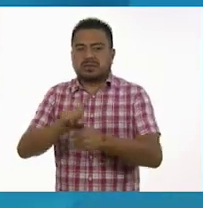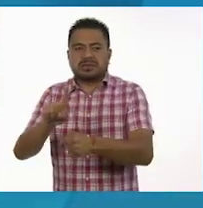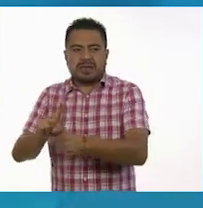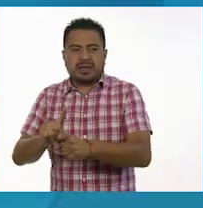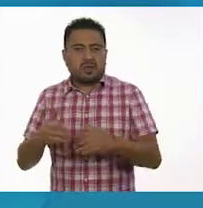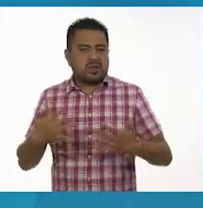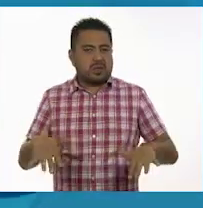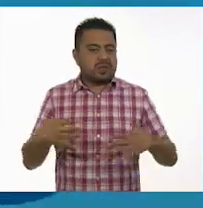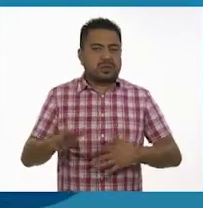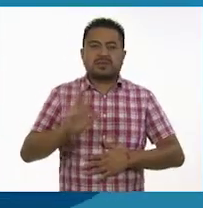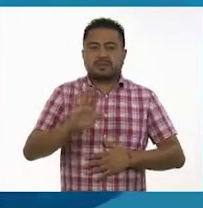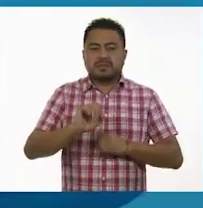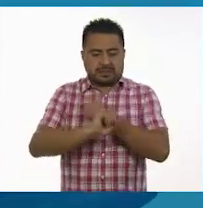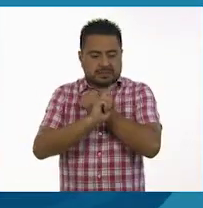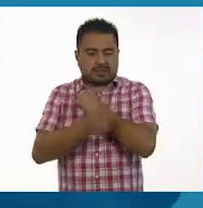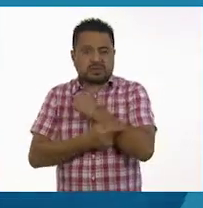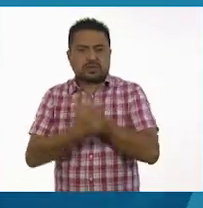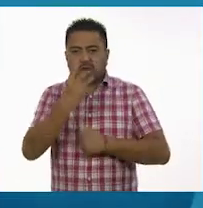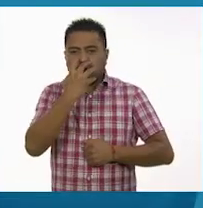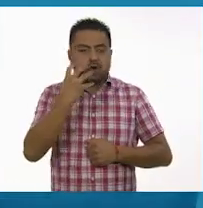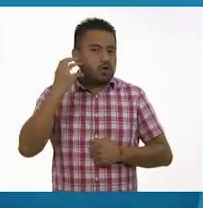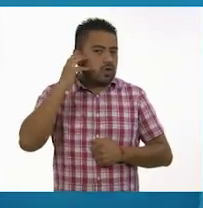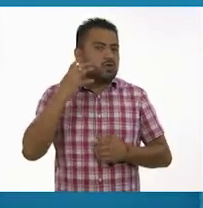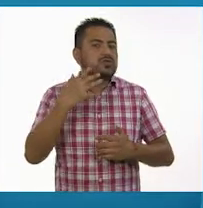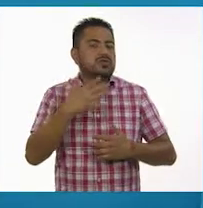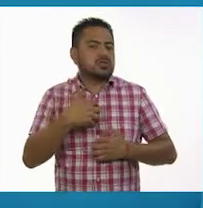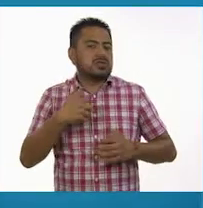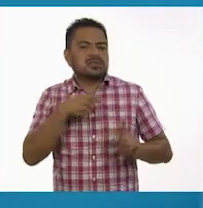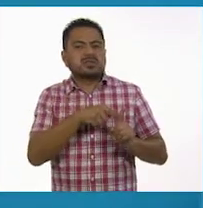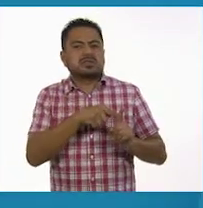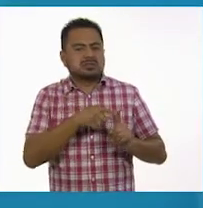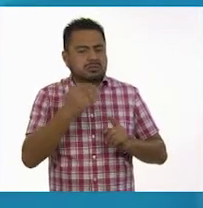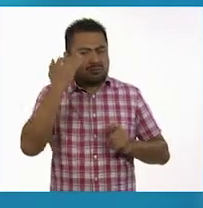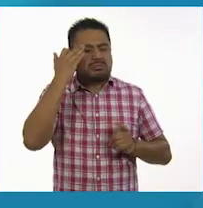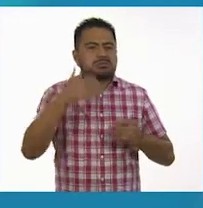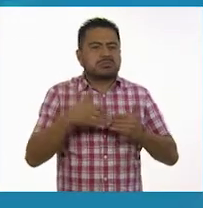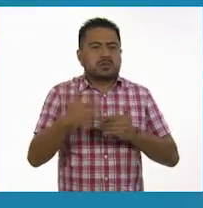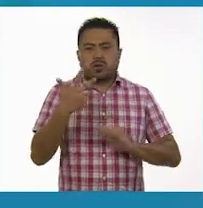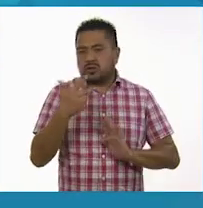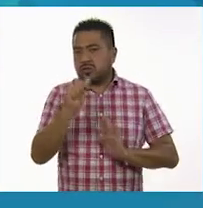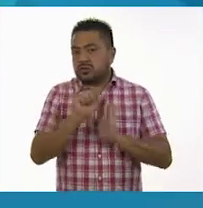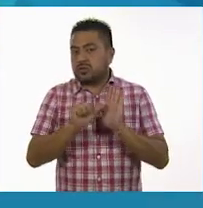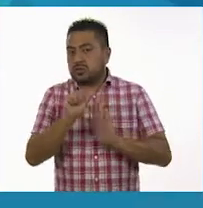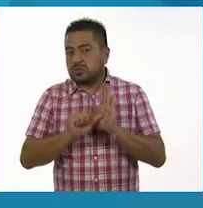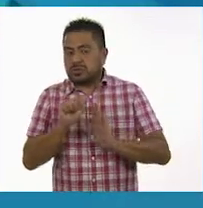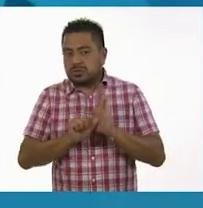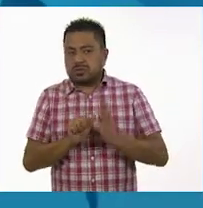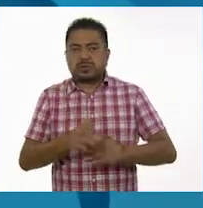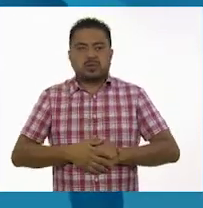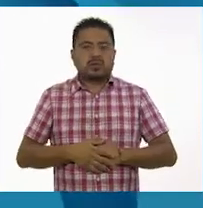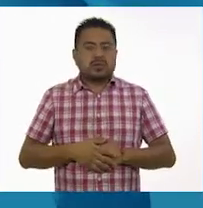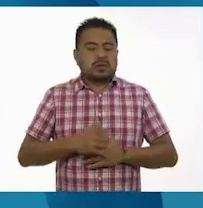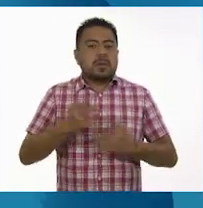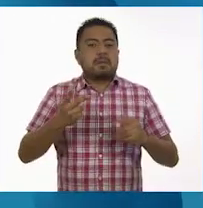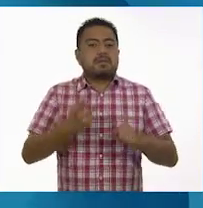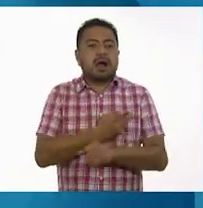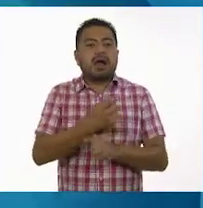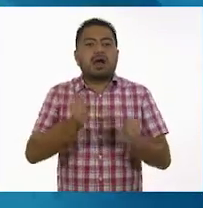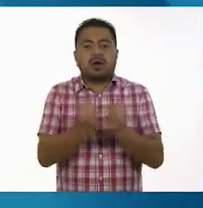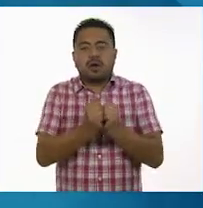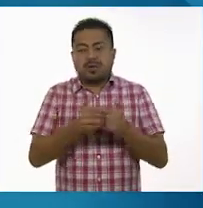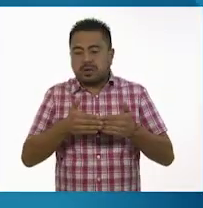El embarazo de una osa dura alrededor de 8 meses y ocurre